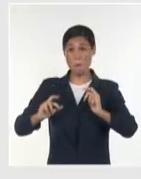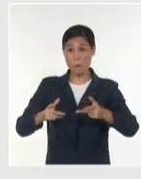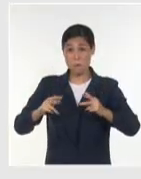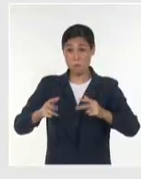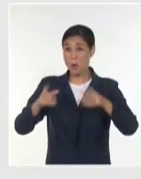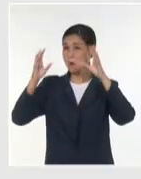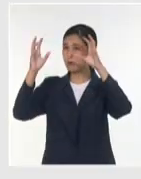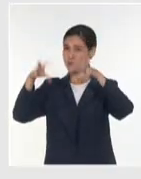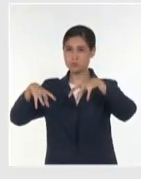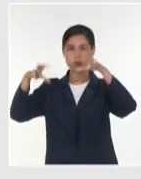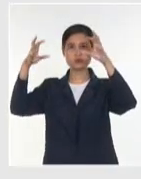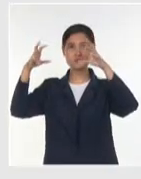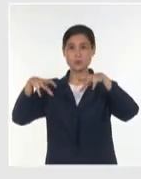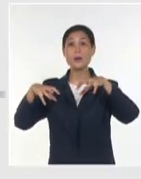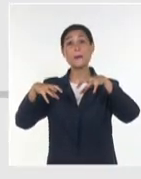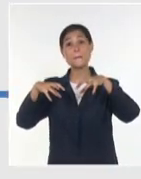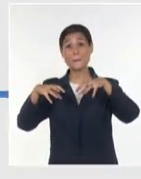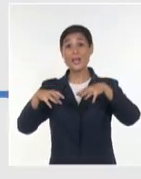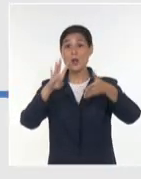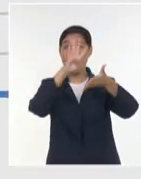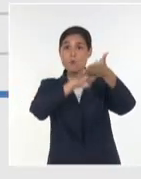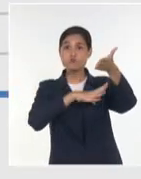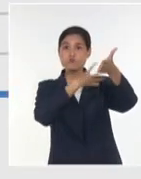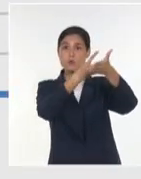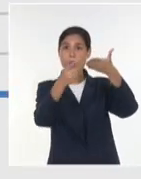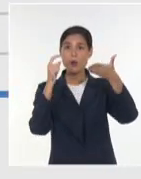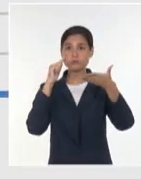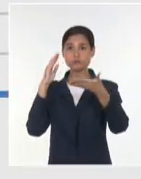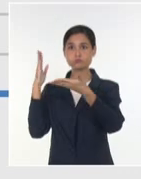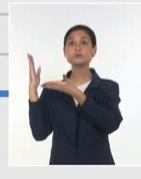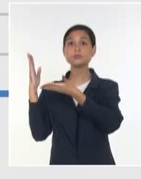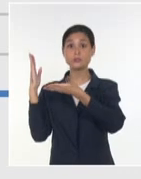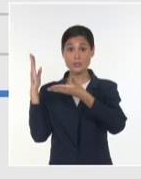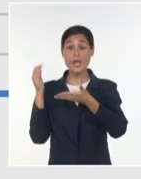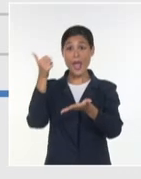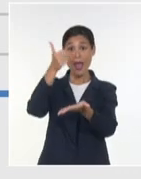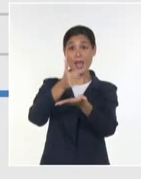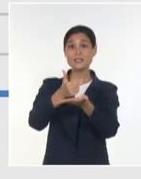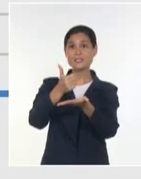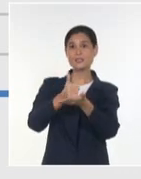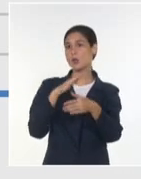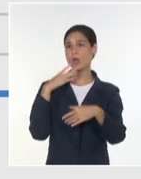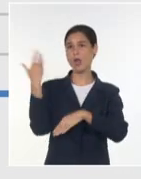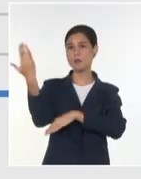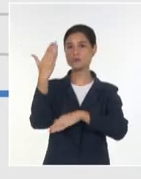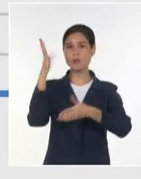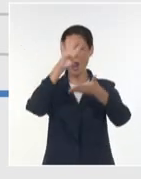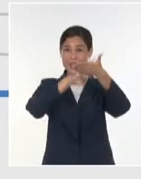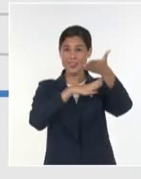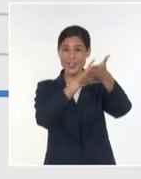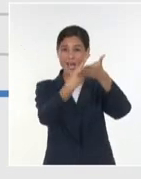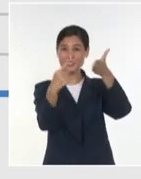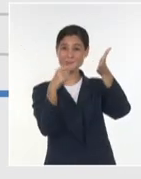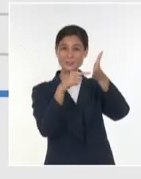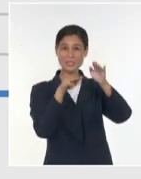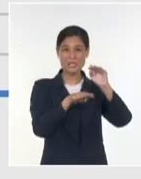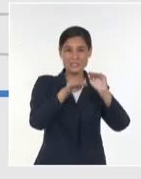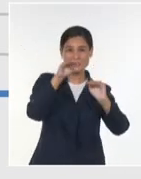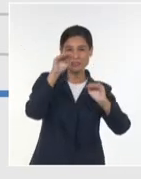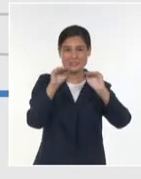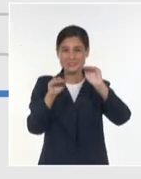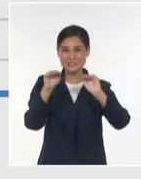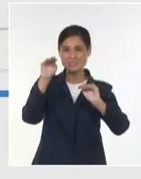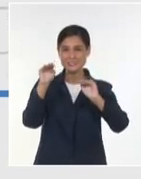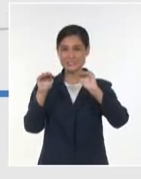Sin embargo, datos recopilados por el Centro de Meteorología durante las últimas cuatro décadas revelan una tendencia al aumento de las